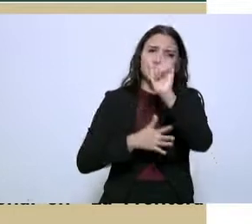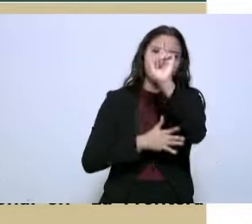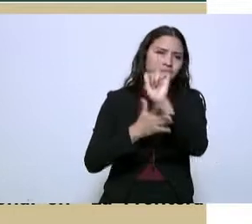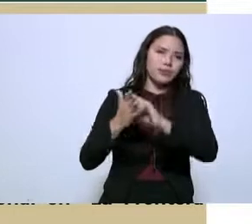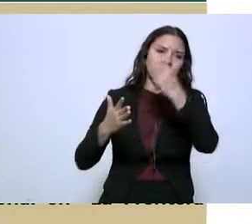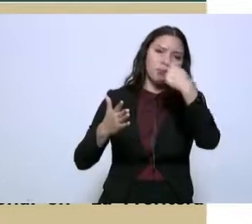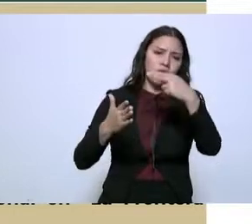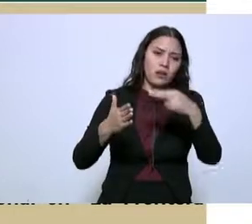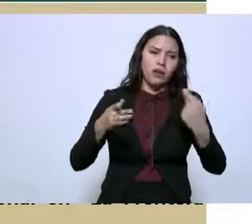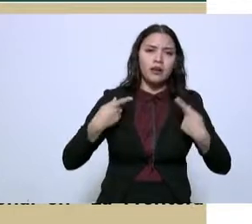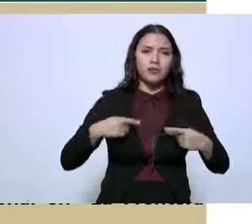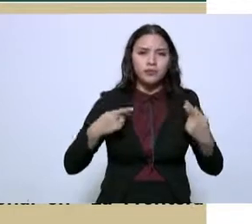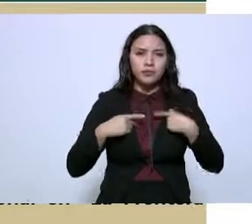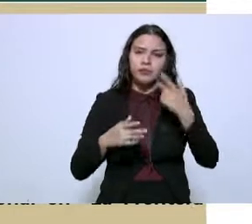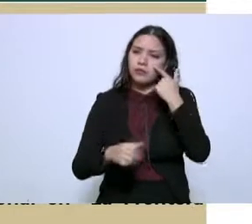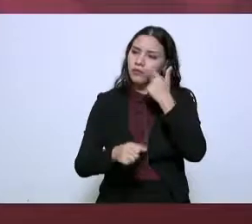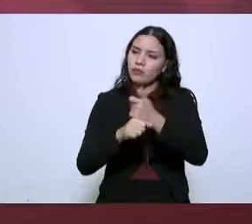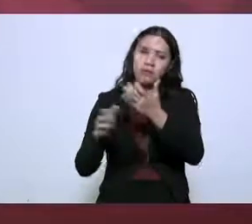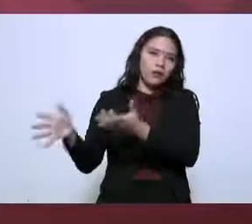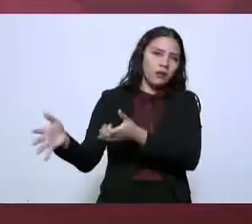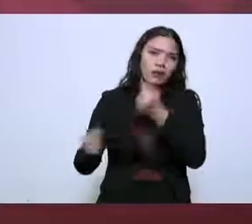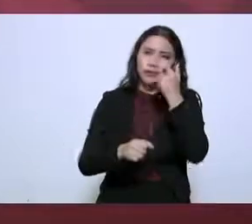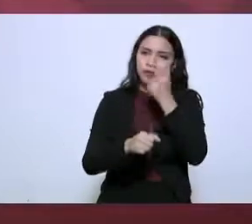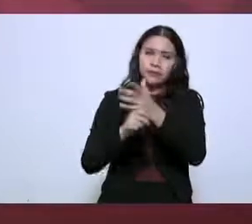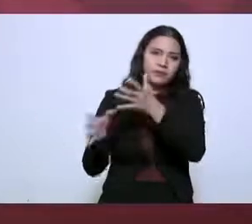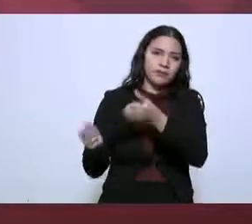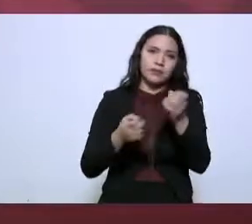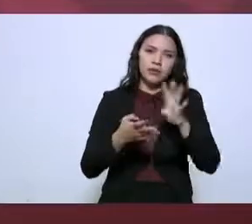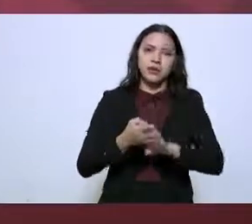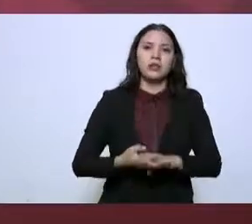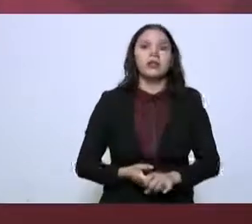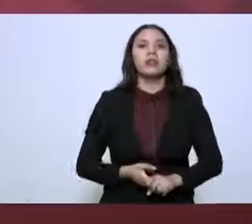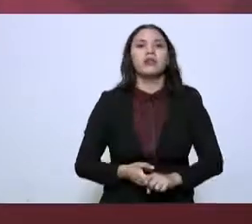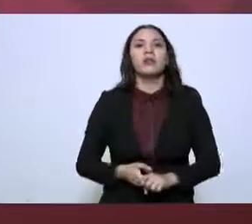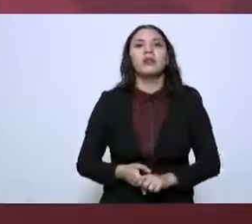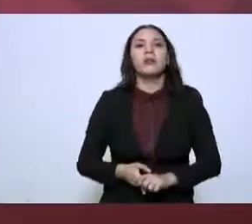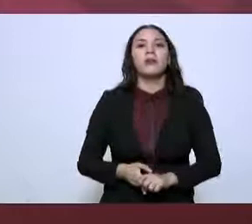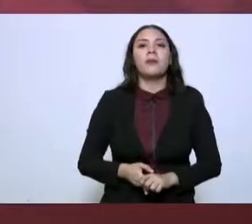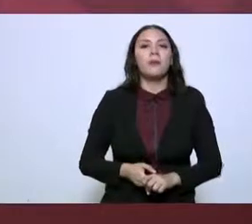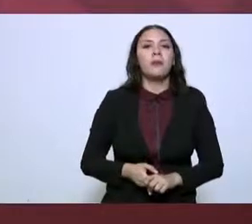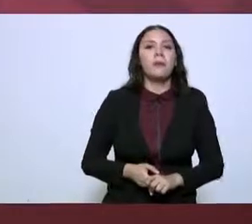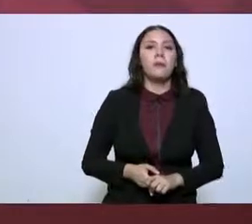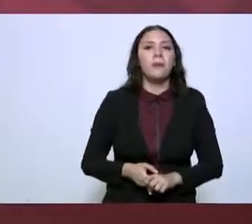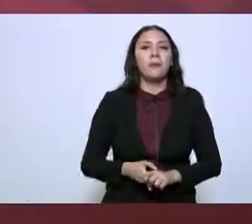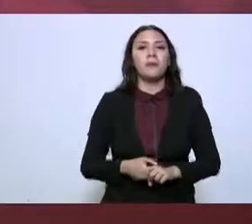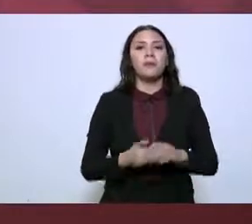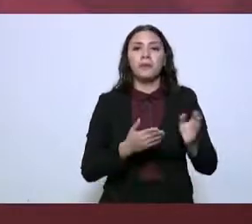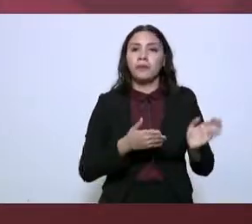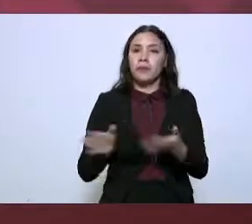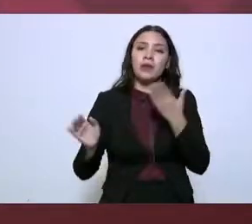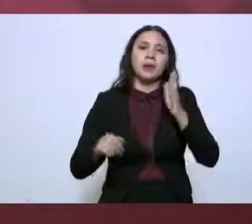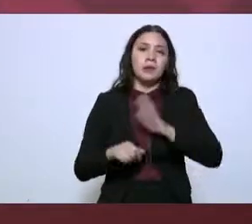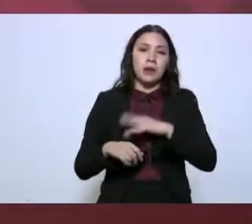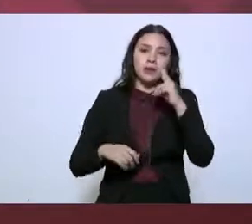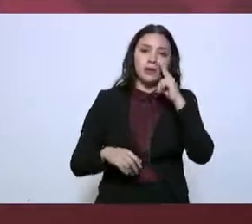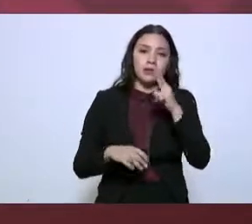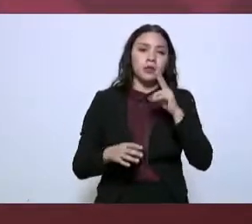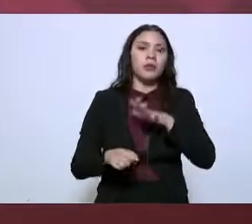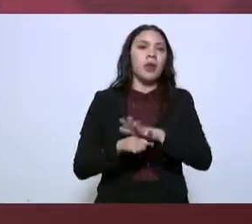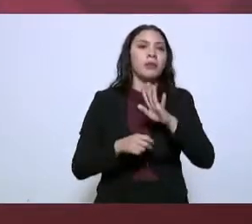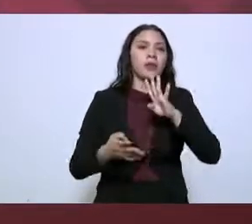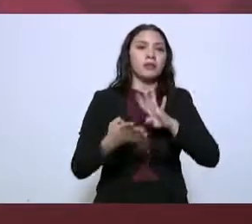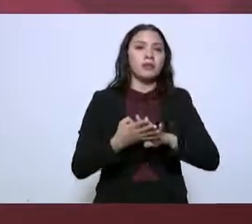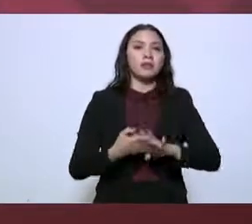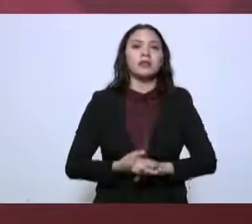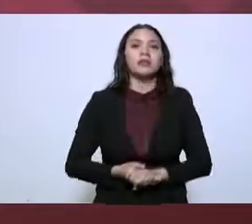tenido resultados. Adelante, por favor. Aquí están otros resultados de detenciones que